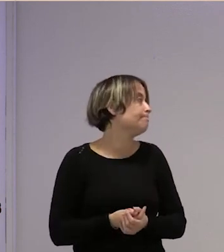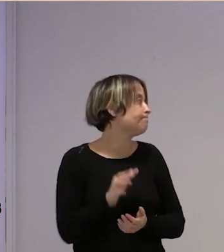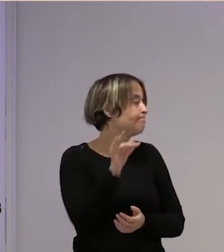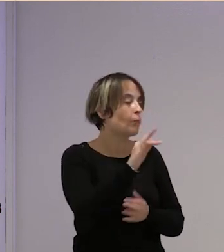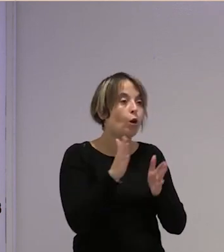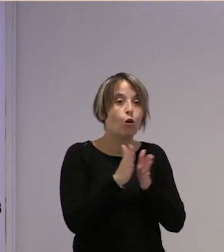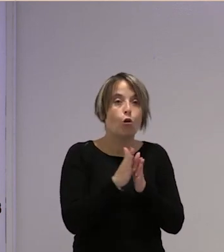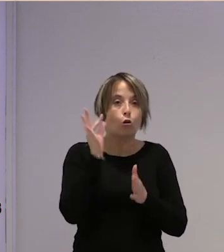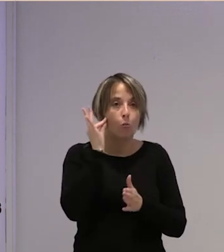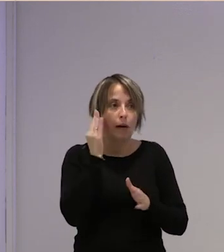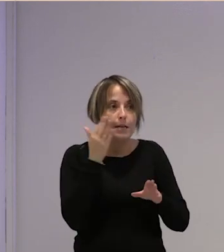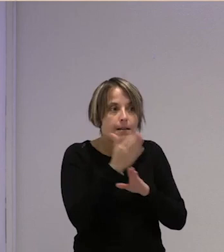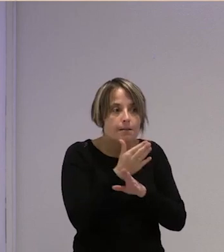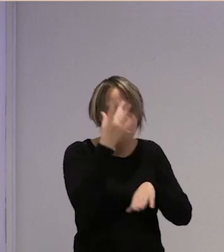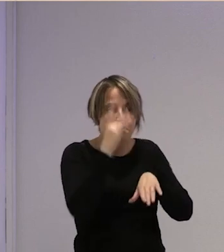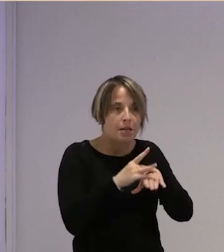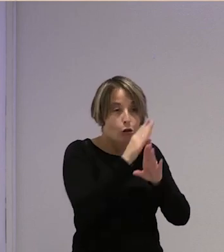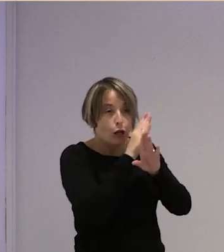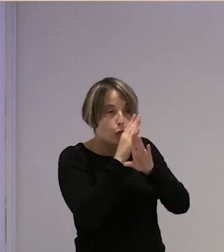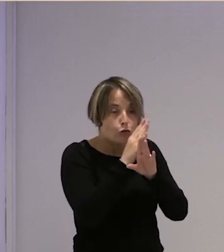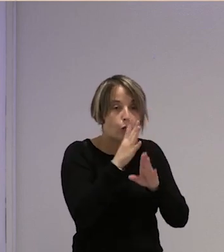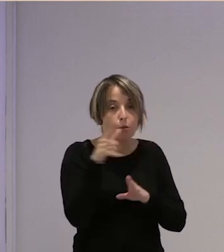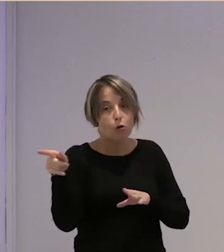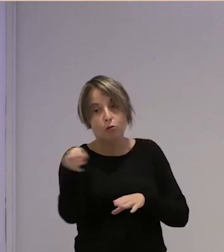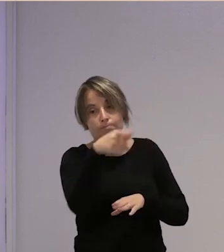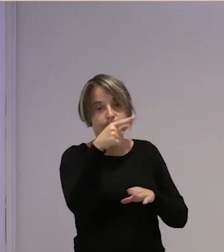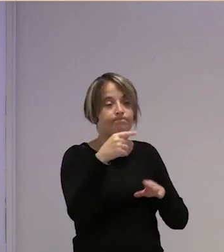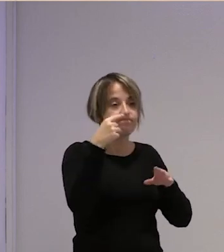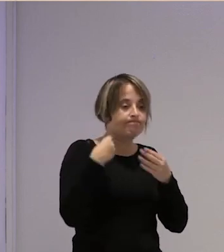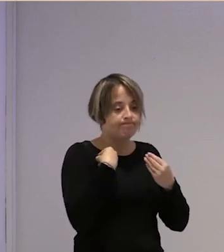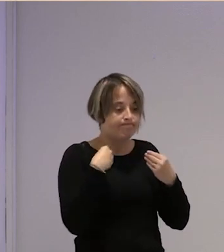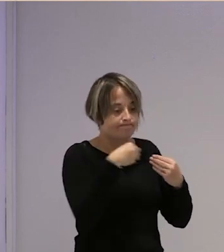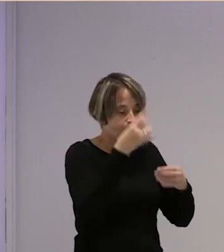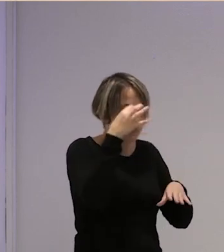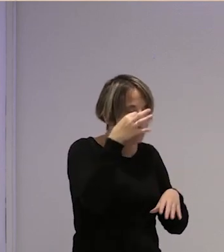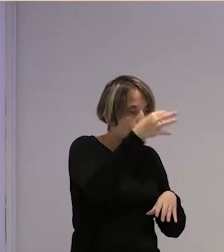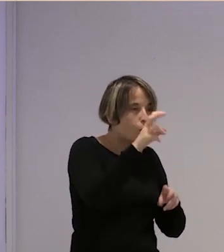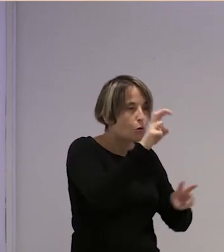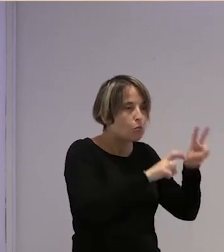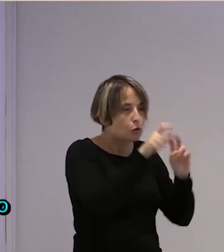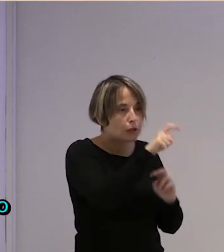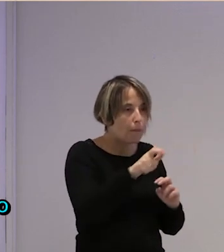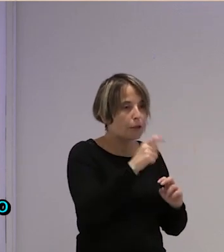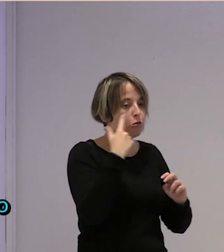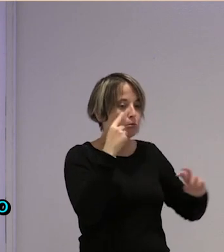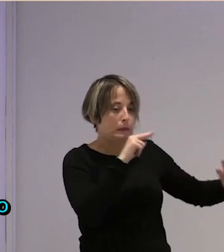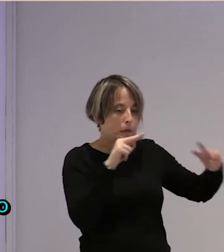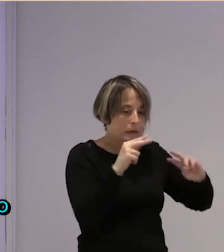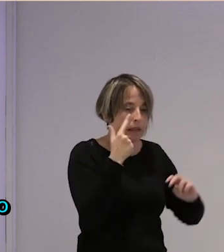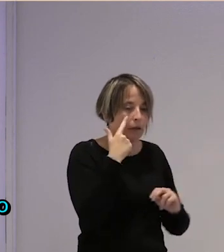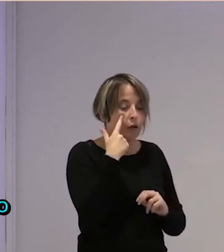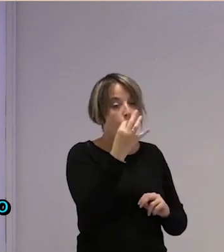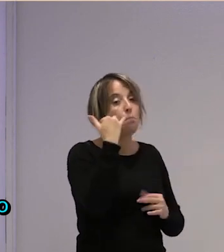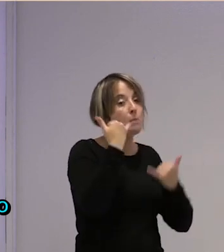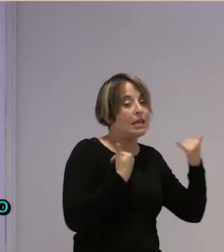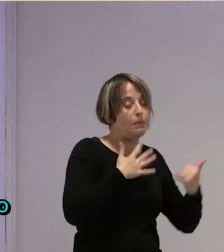compañeras iban al médico a escondidas porque como no la quieren llevar al médico pues se buscaban la vida iban al pueblo buscar una persona que le tradujera o muchas veces me